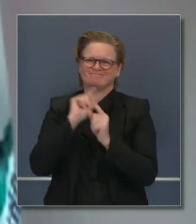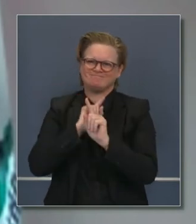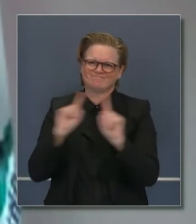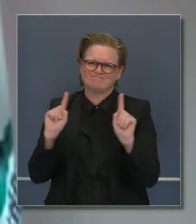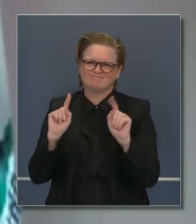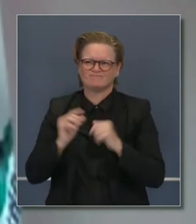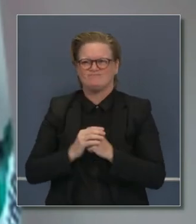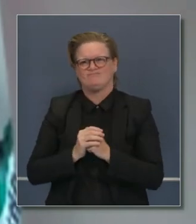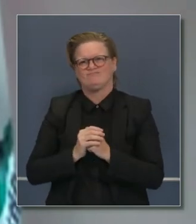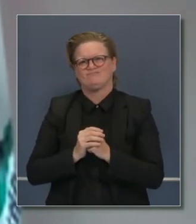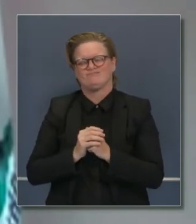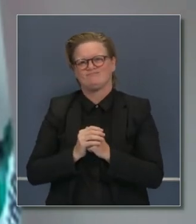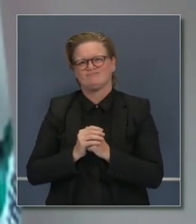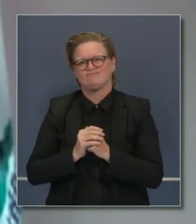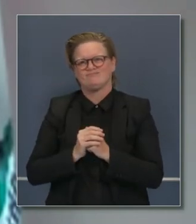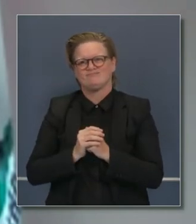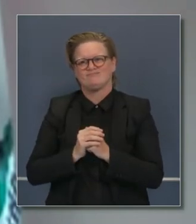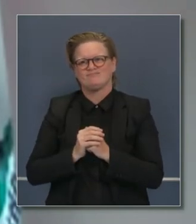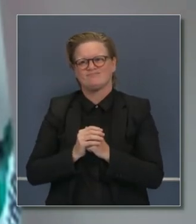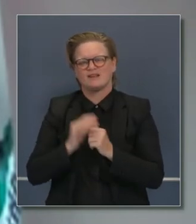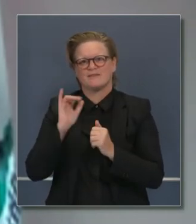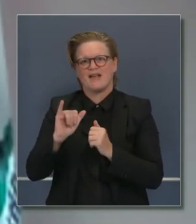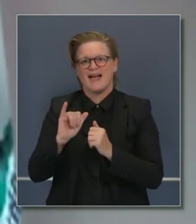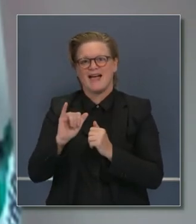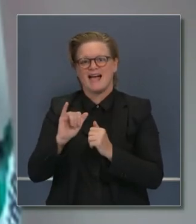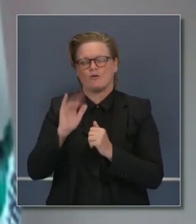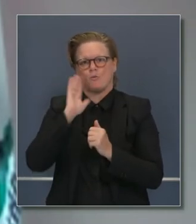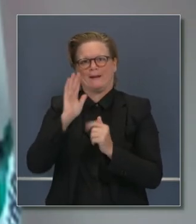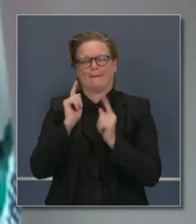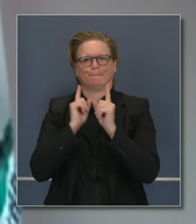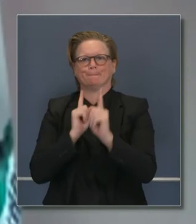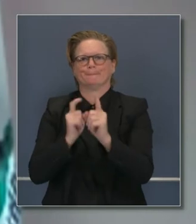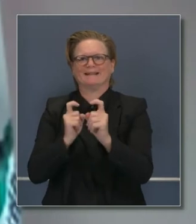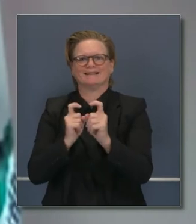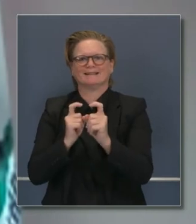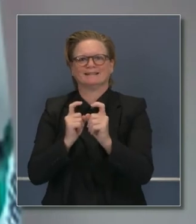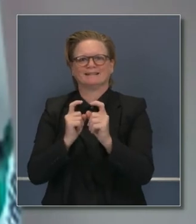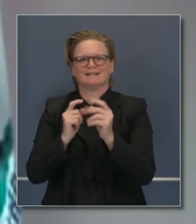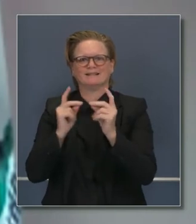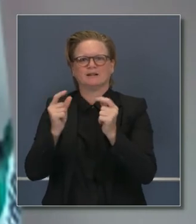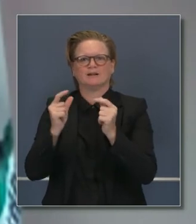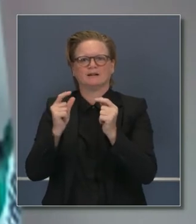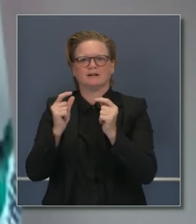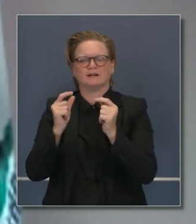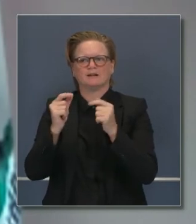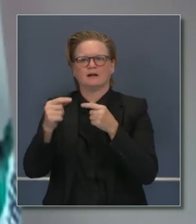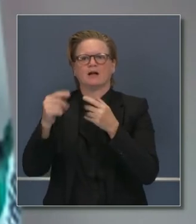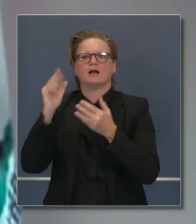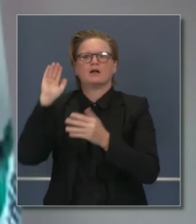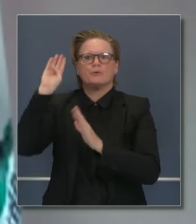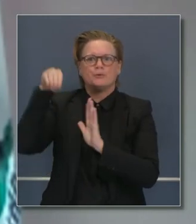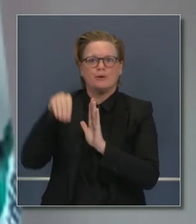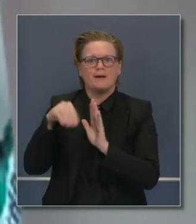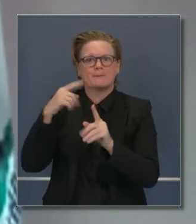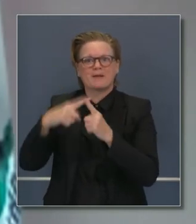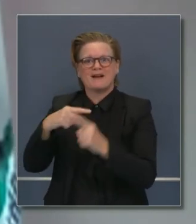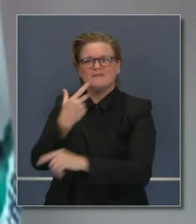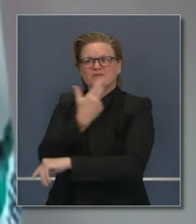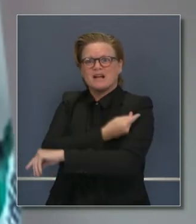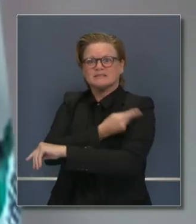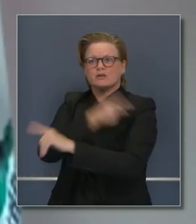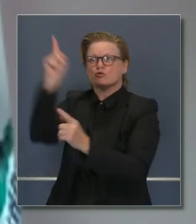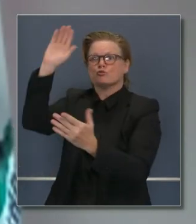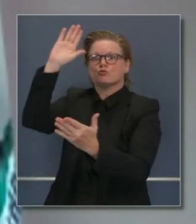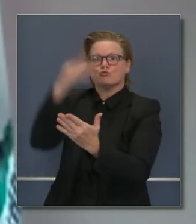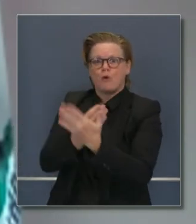transmisión y hágalo rápidamente, eficazmente, para ayudar a los impactos en el hospital, para que estén disponibles. No solo para